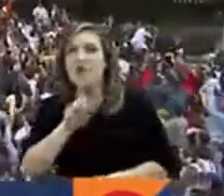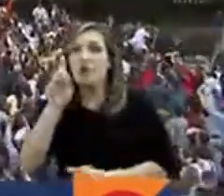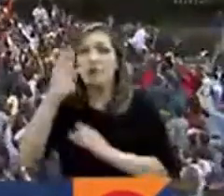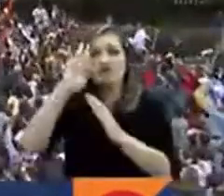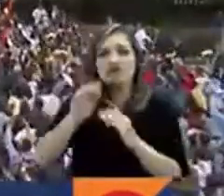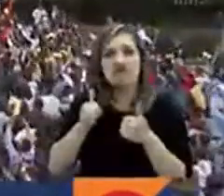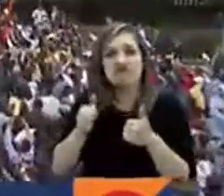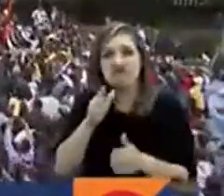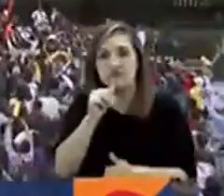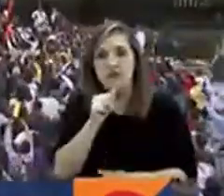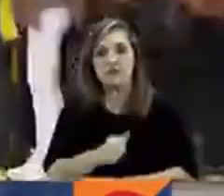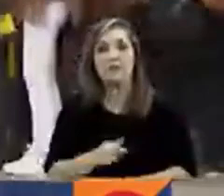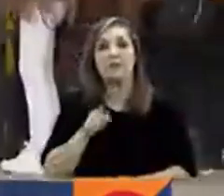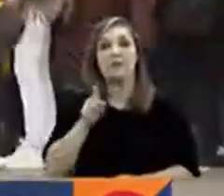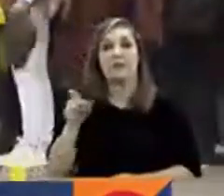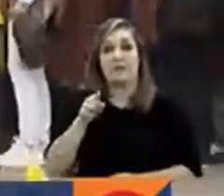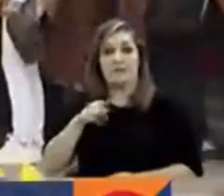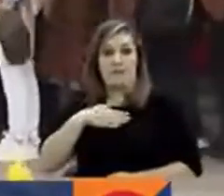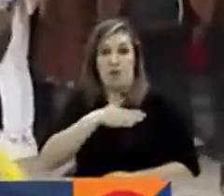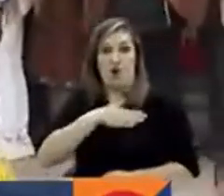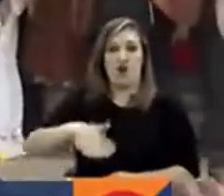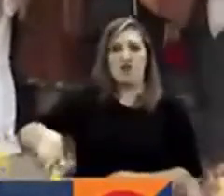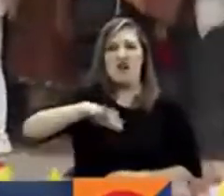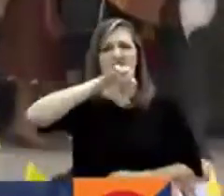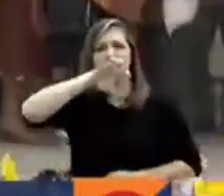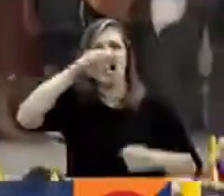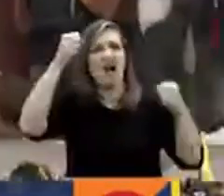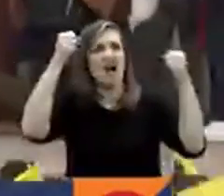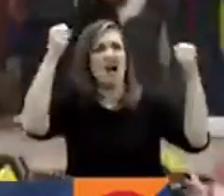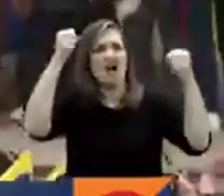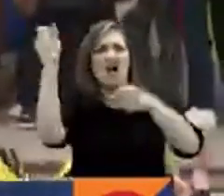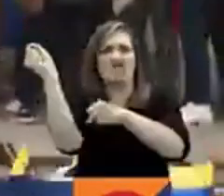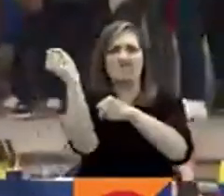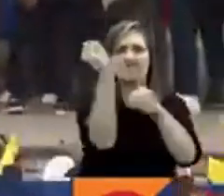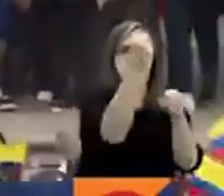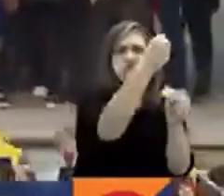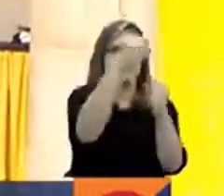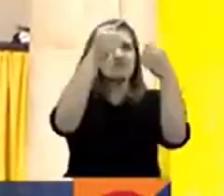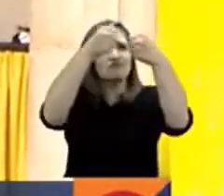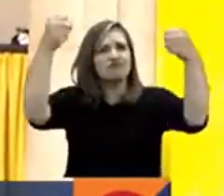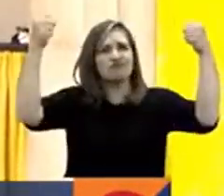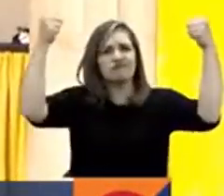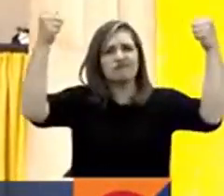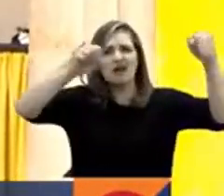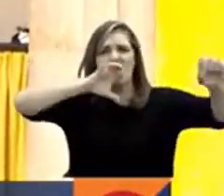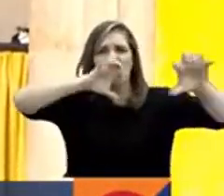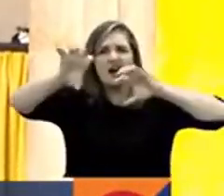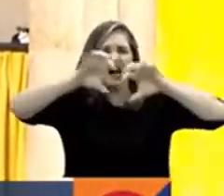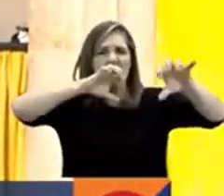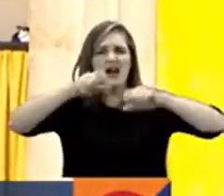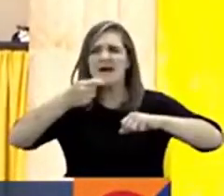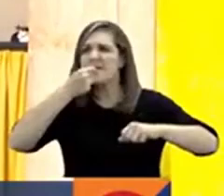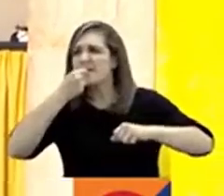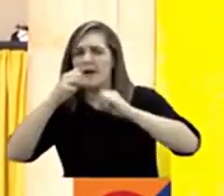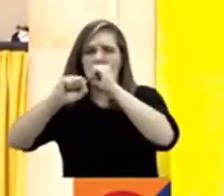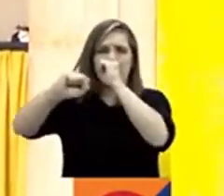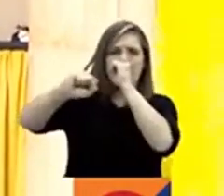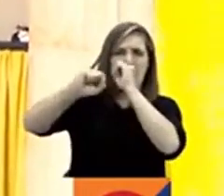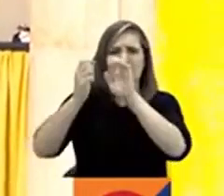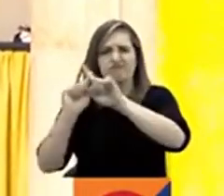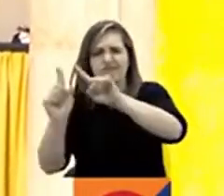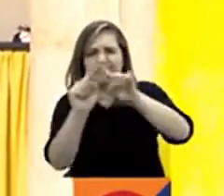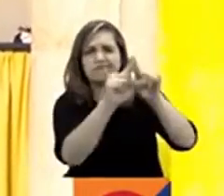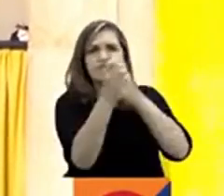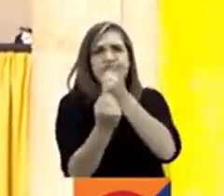En la plaza de Bolívar, las arengas, trompetas y pancartas se unieron en apoyo a la reforma propuesta por el presidente Gustavo